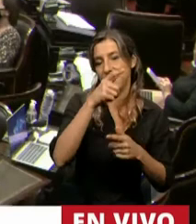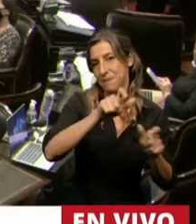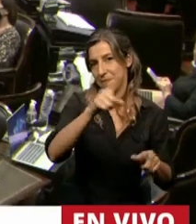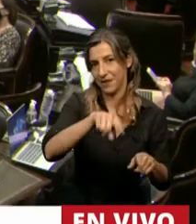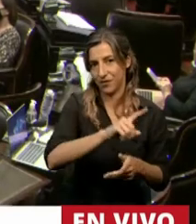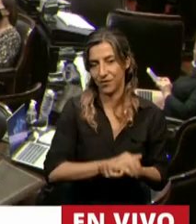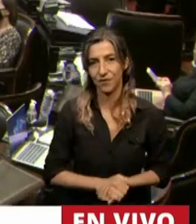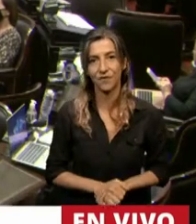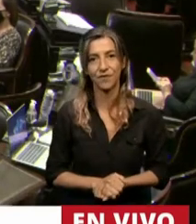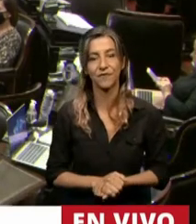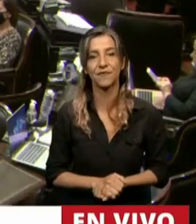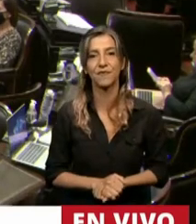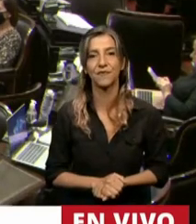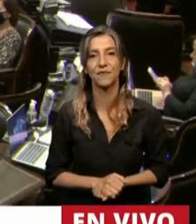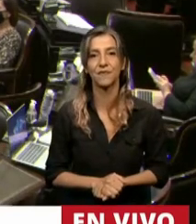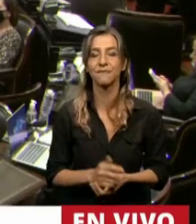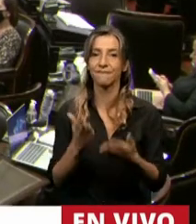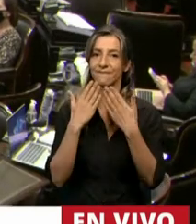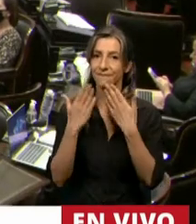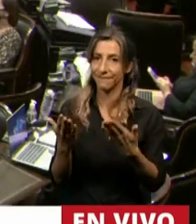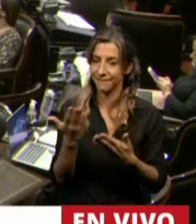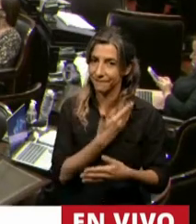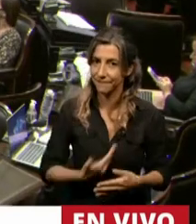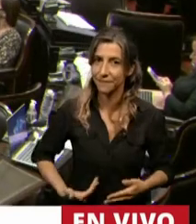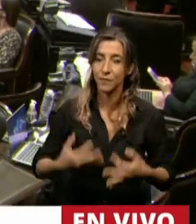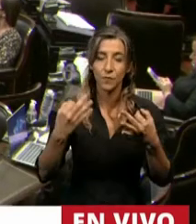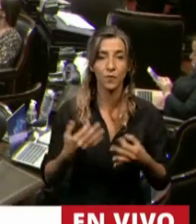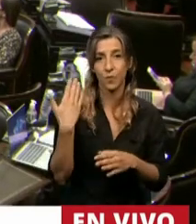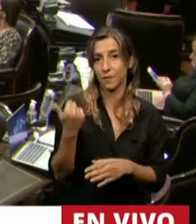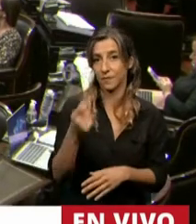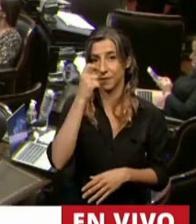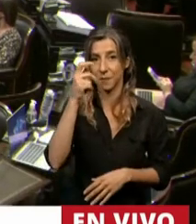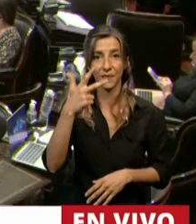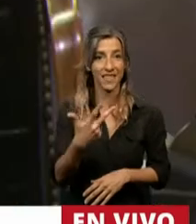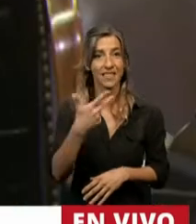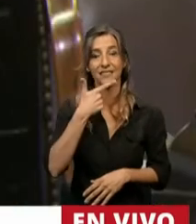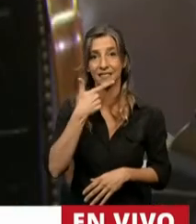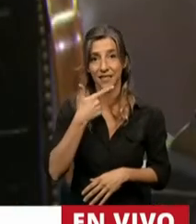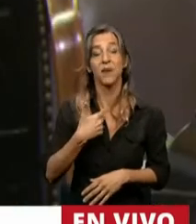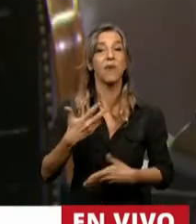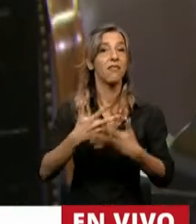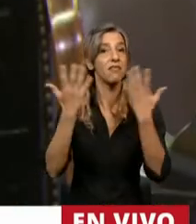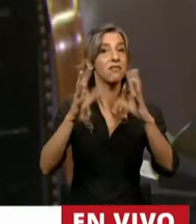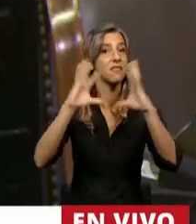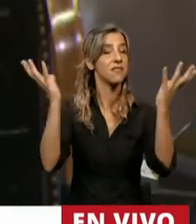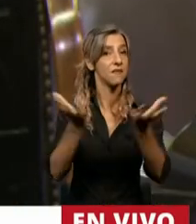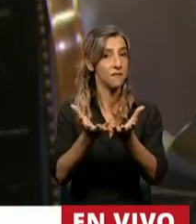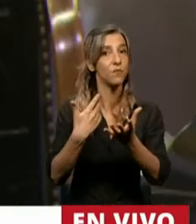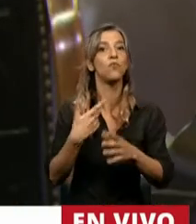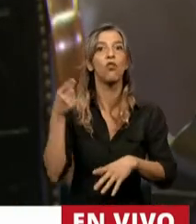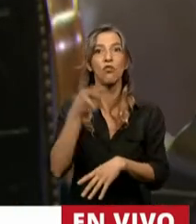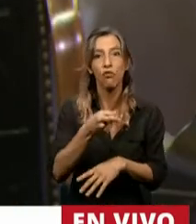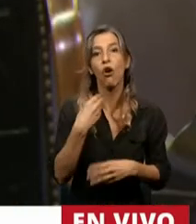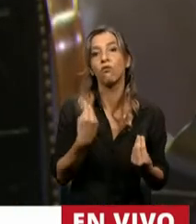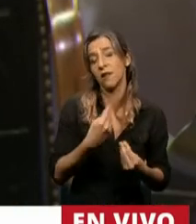Gracias, señor Presidente. Justamente ayer, 23 de septiembre, fue el Día Internacional contra la